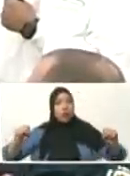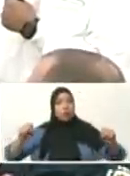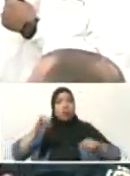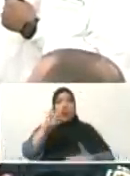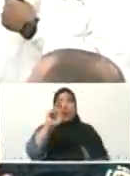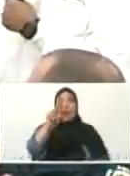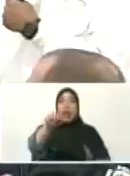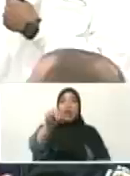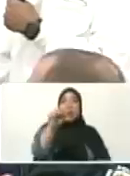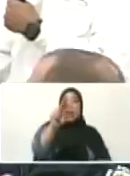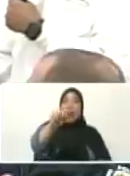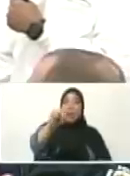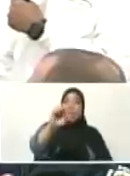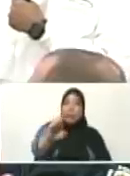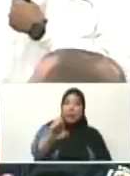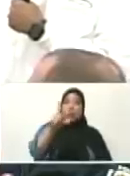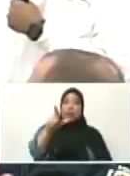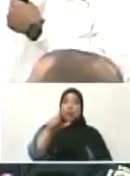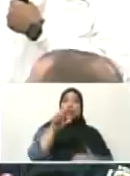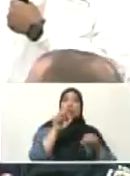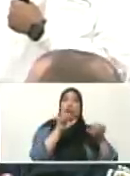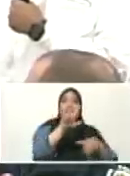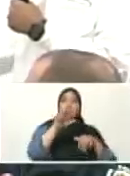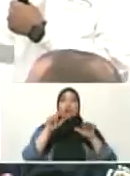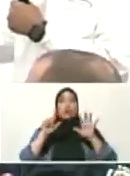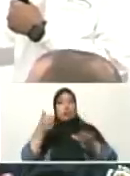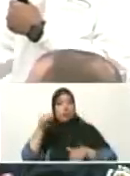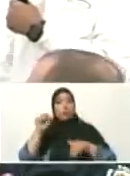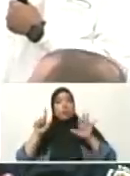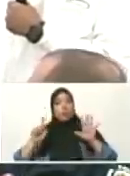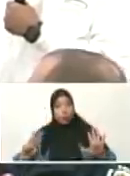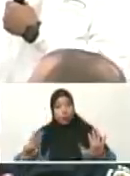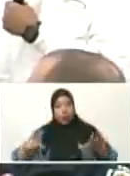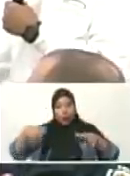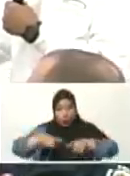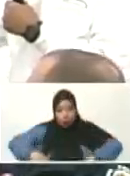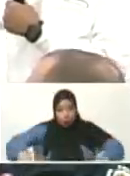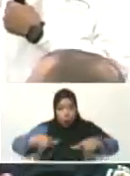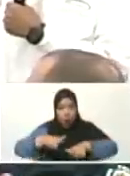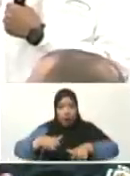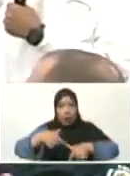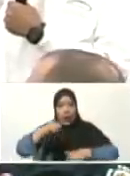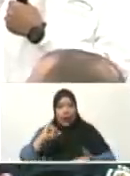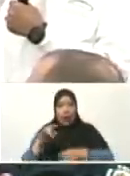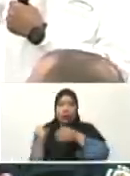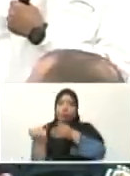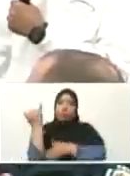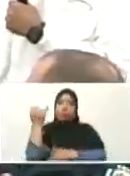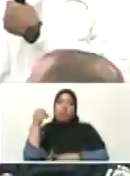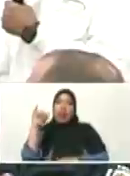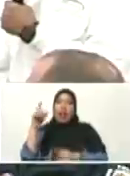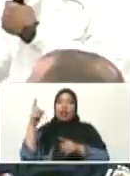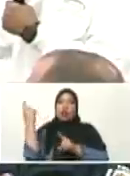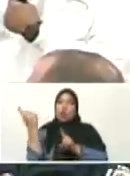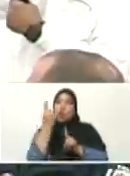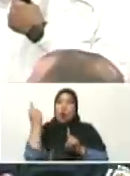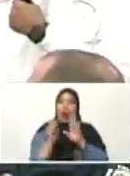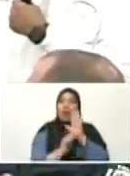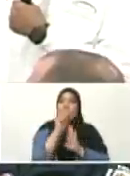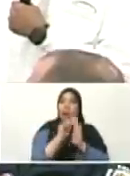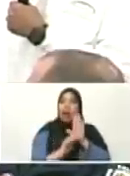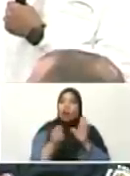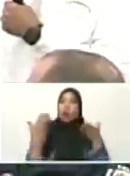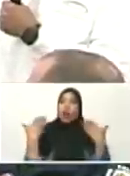que tiene en nuestra República 516 estaciones y 5 radares meteorológicos que se han actualizado en los últimos años.